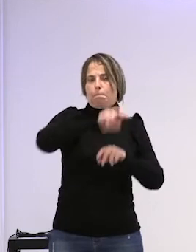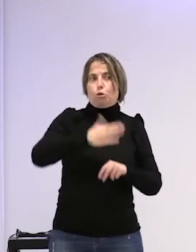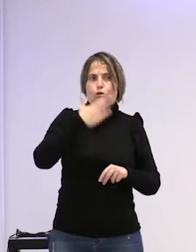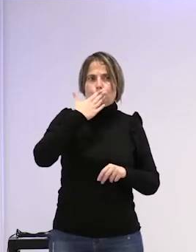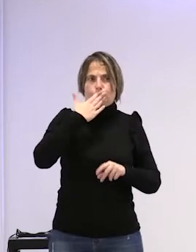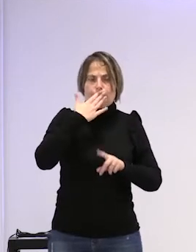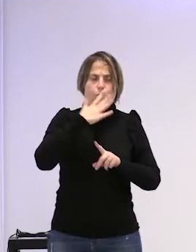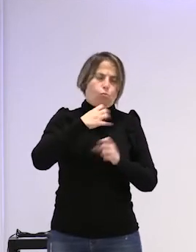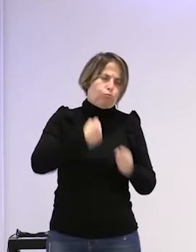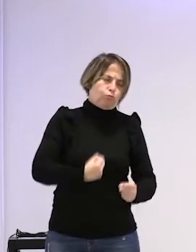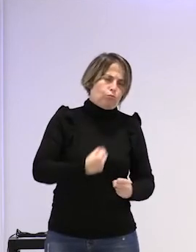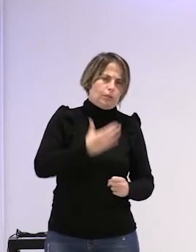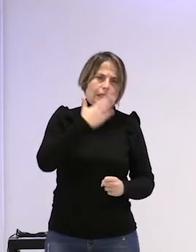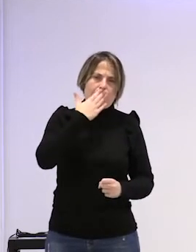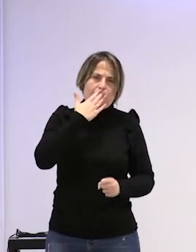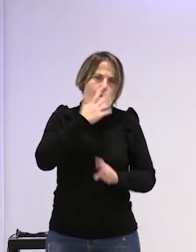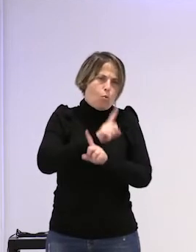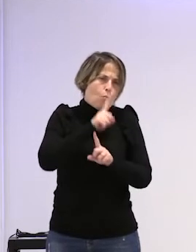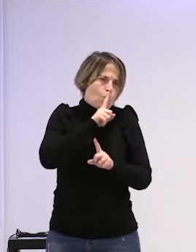que hay tan fuerte